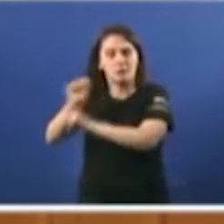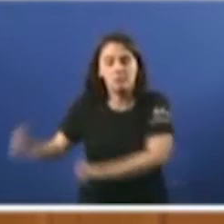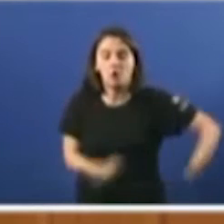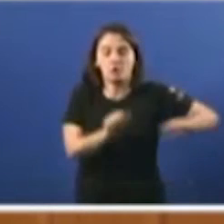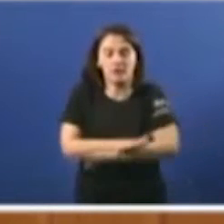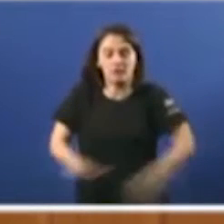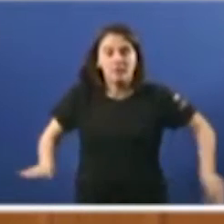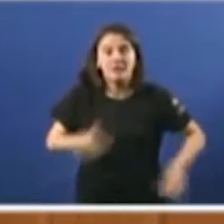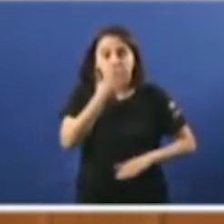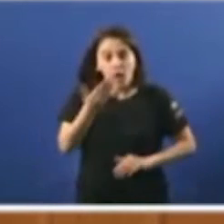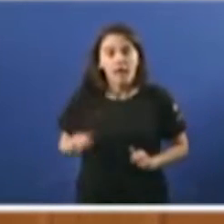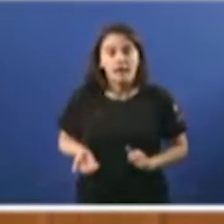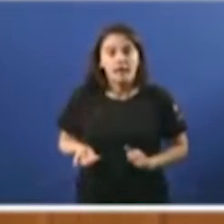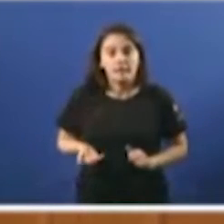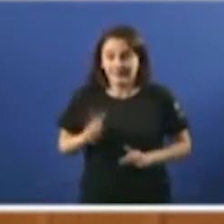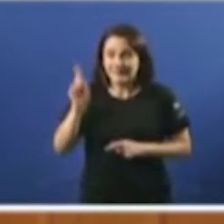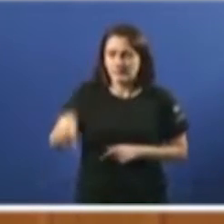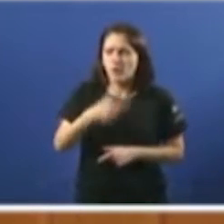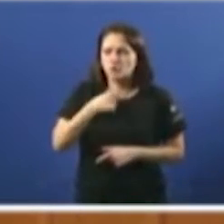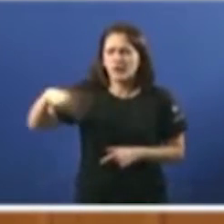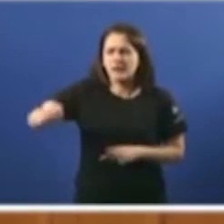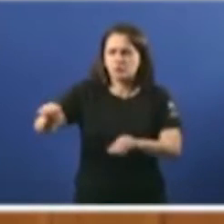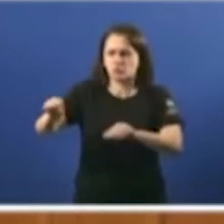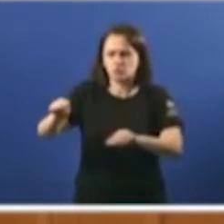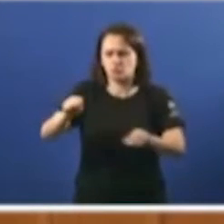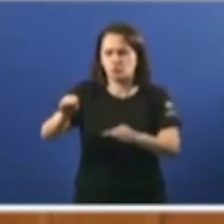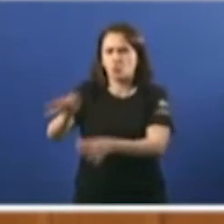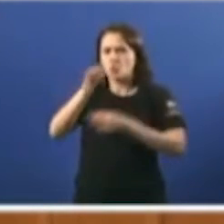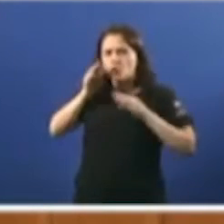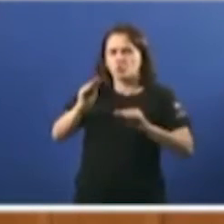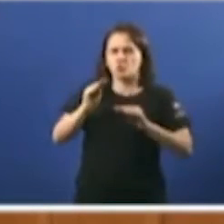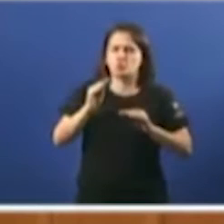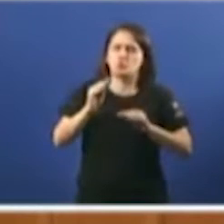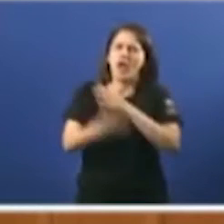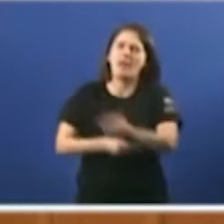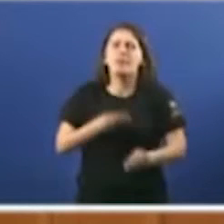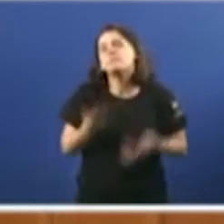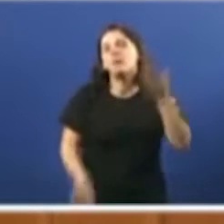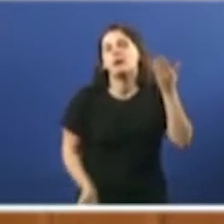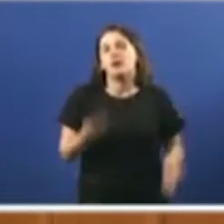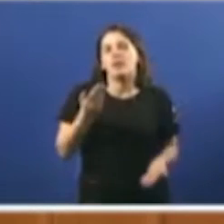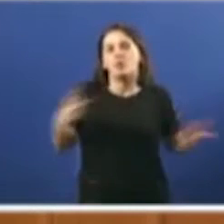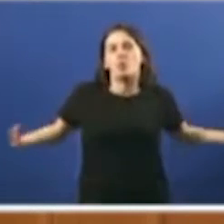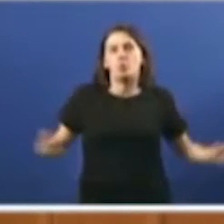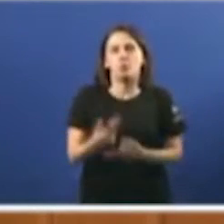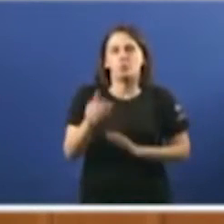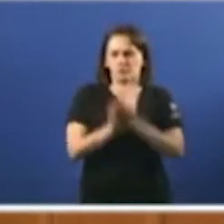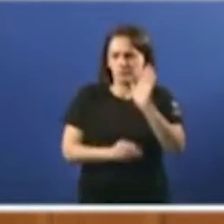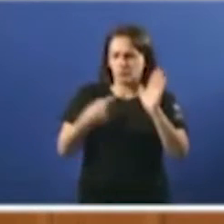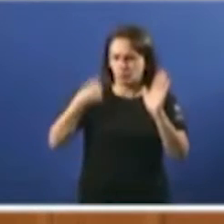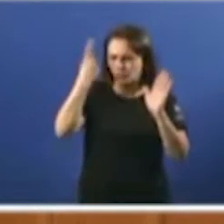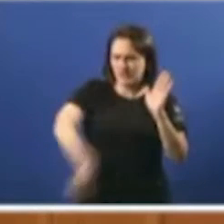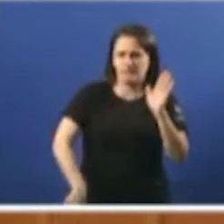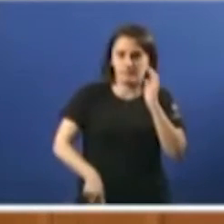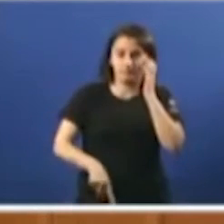infancia escolar? Mesmos nos gustaría que en base a súas propias palabras a valedora fixera unha valoración sistemática dos recortes orçamentarios que la coñece